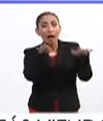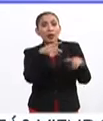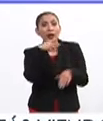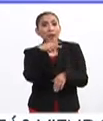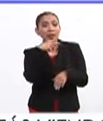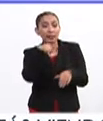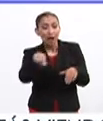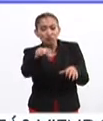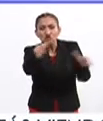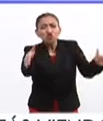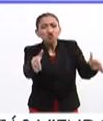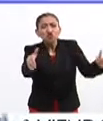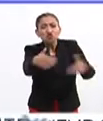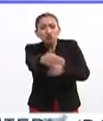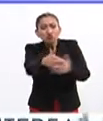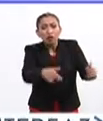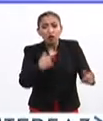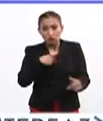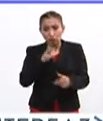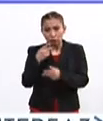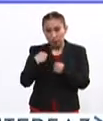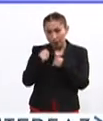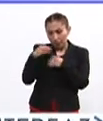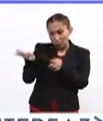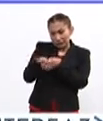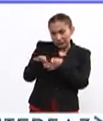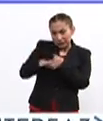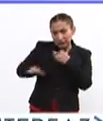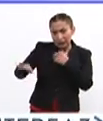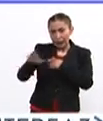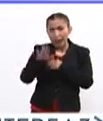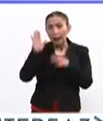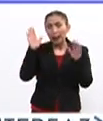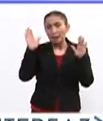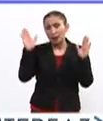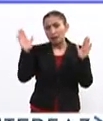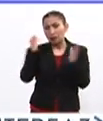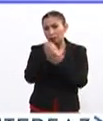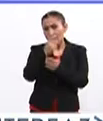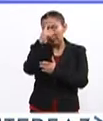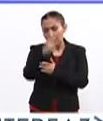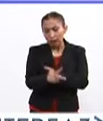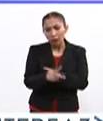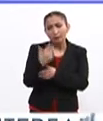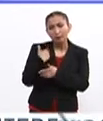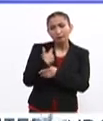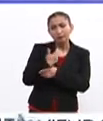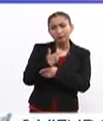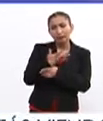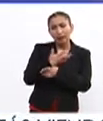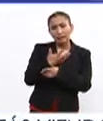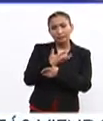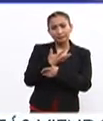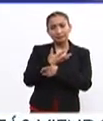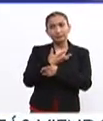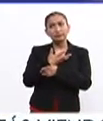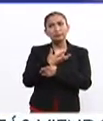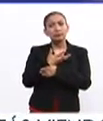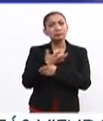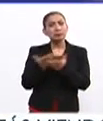árboles de Navidad. Nosotros que vivimos en esta maravillosa ciudad de México, tenemos un